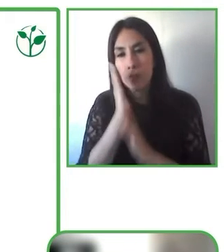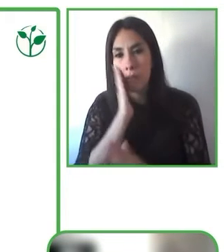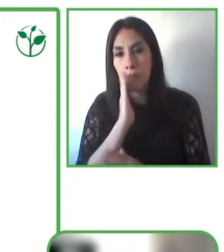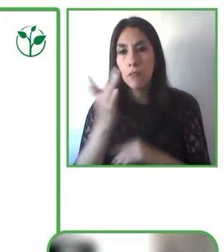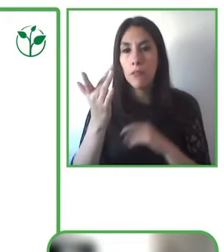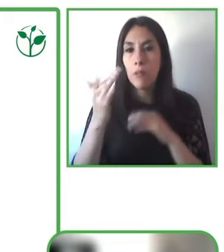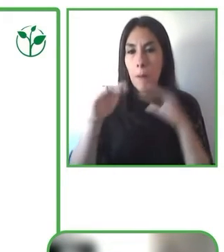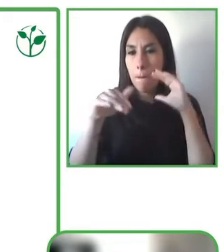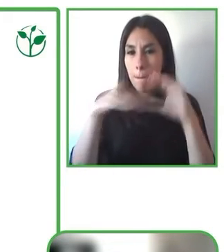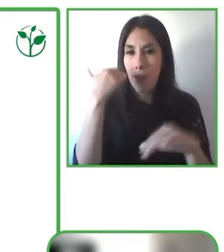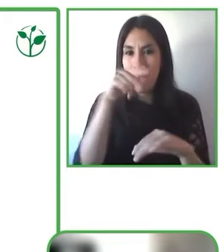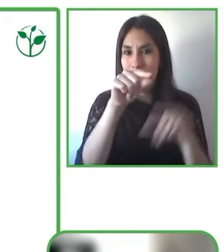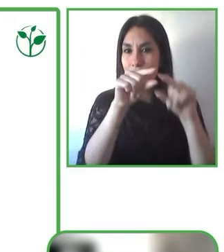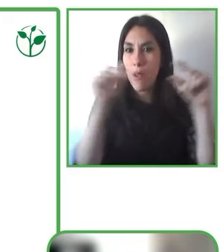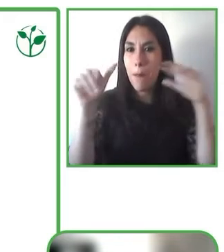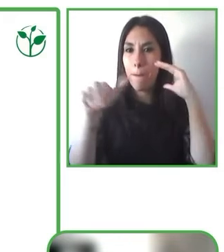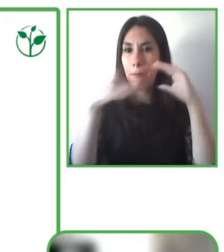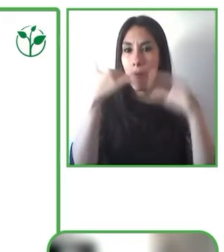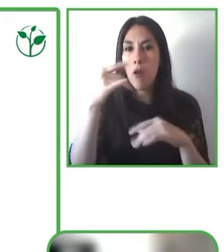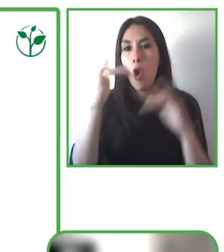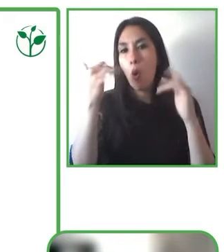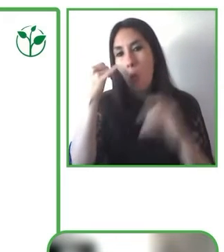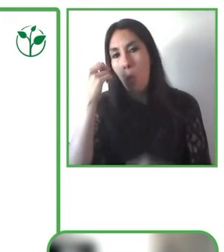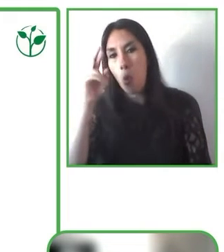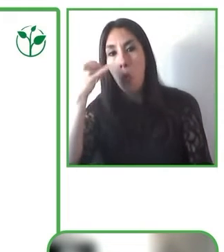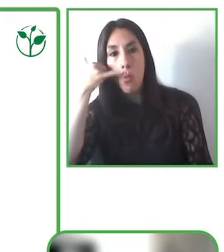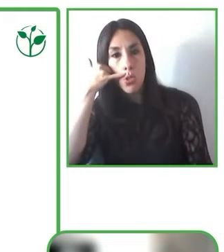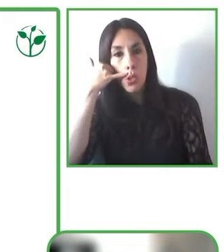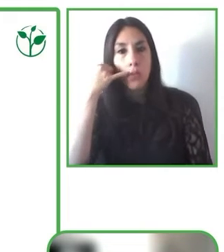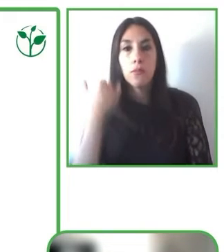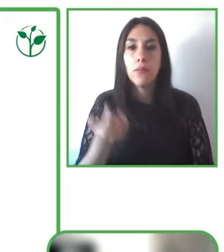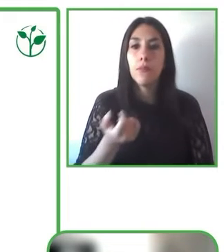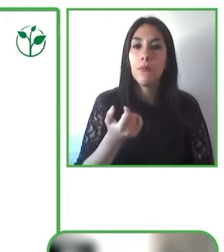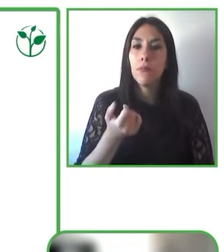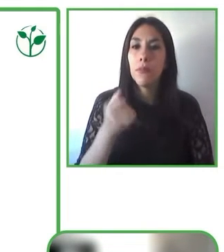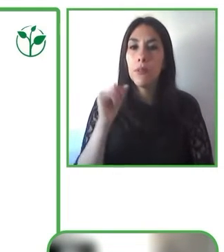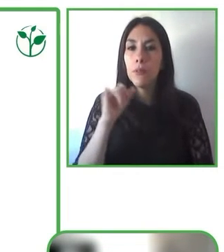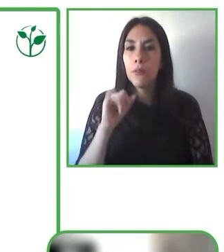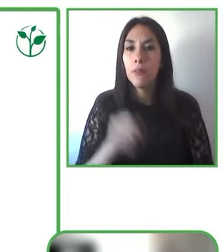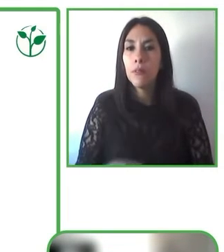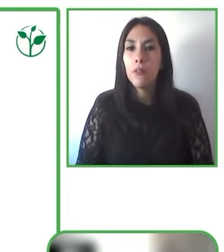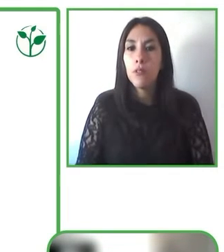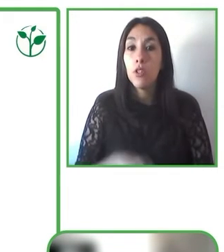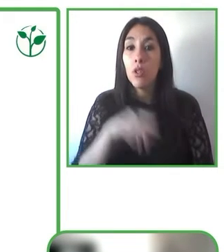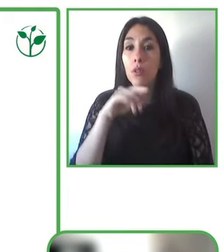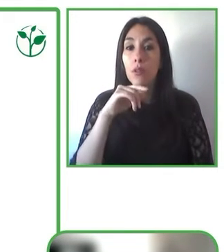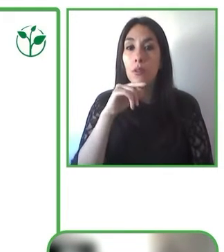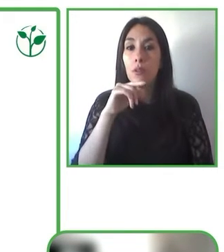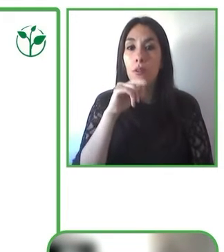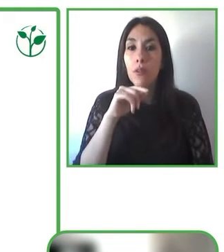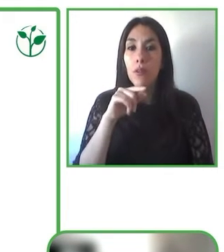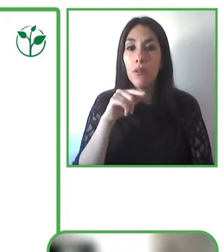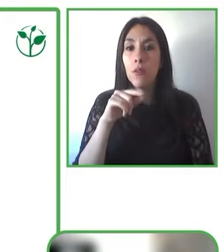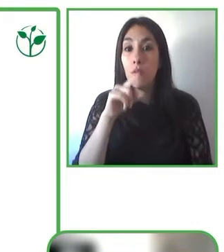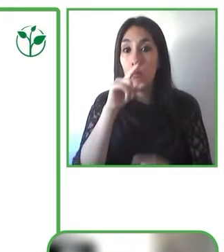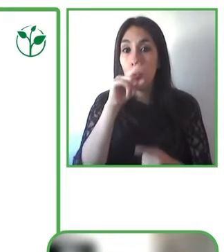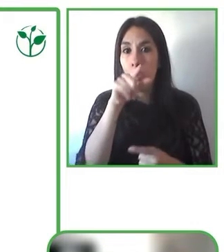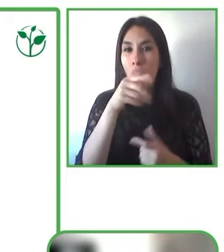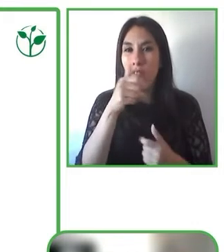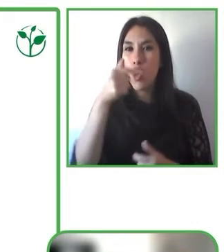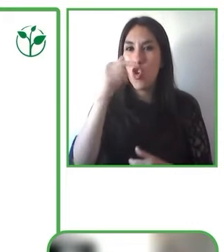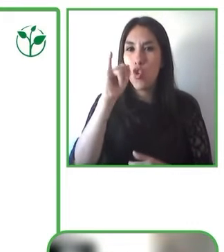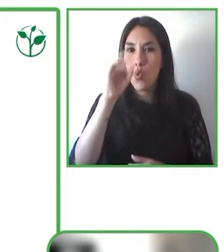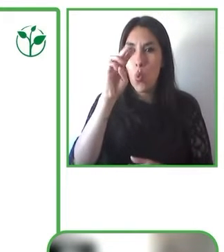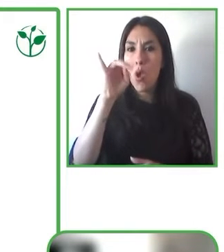se puede conectar a través de Twitter, LinkedIn o a cualquiera de nuestro equipo. Aquí